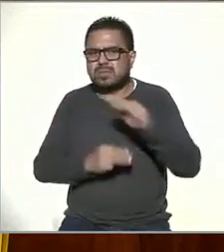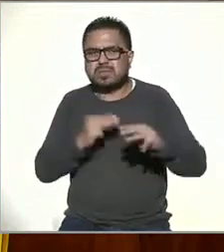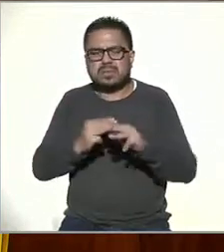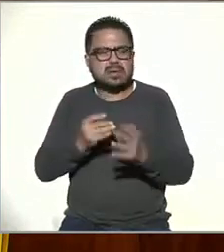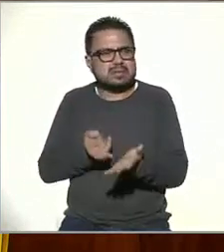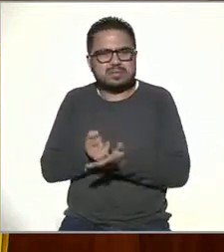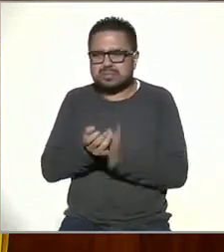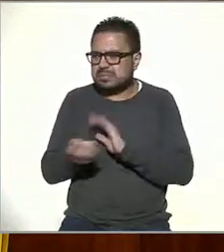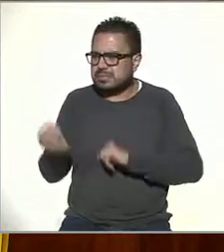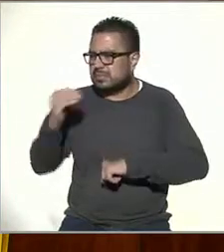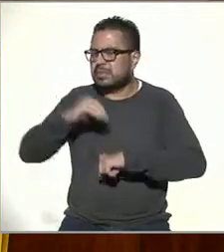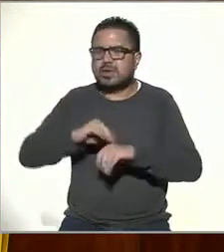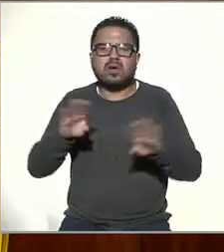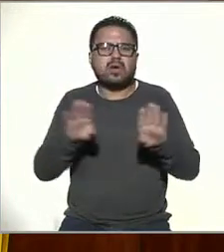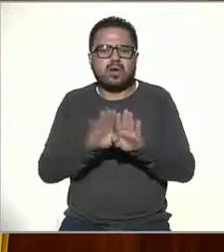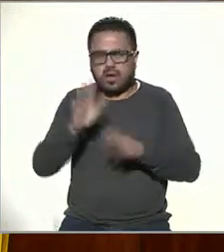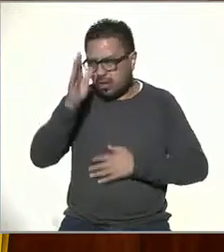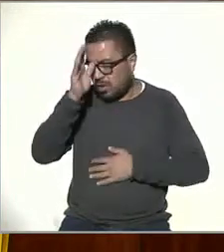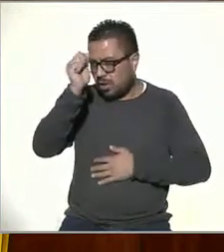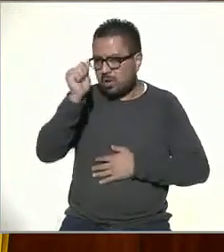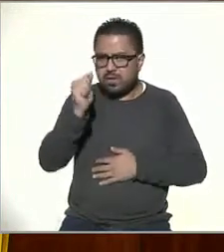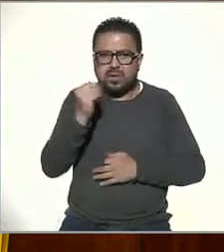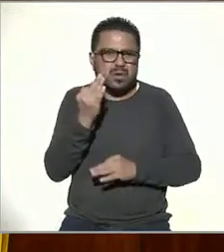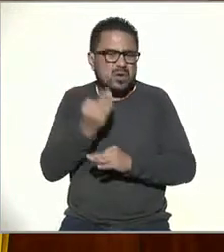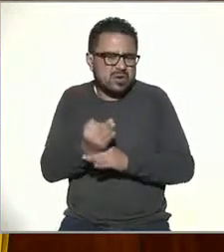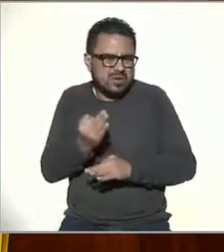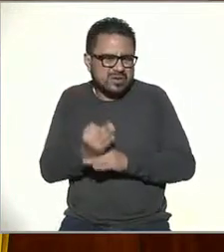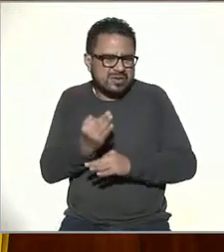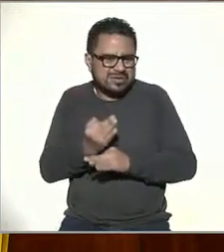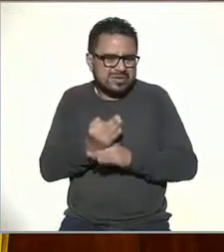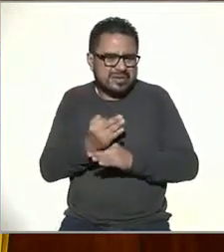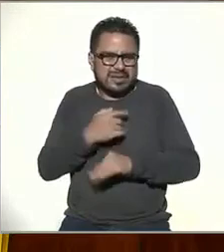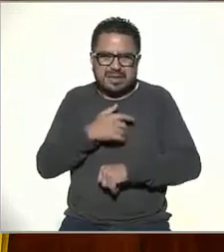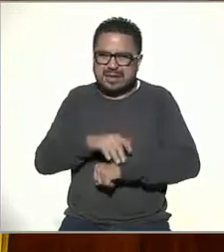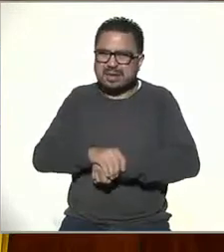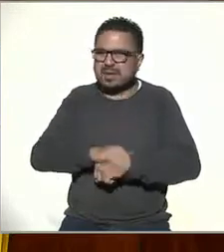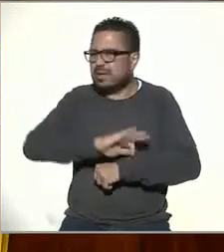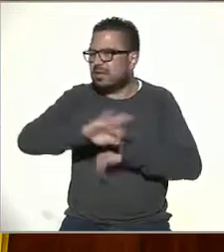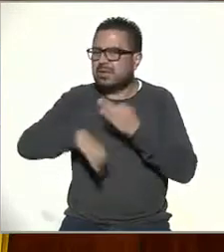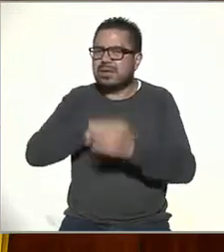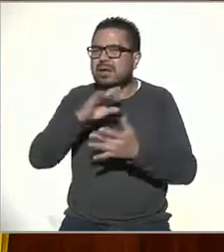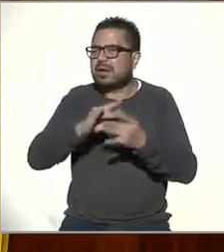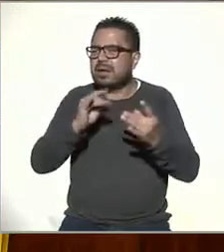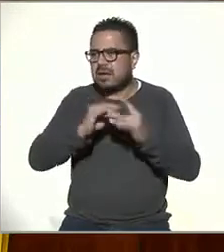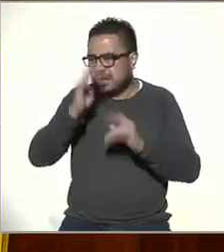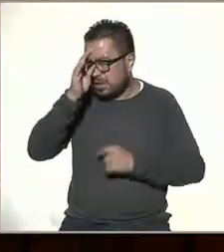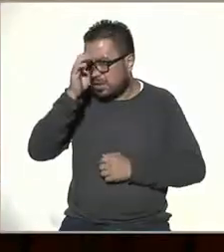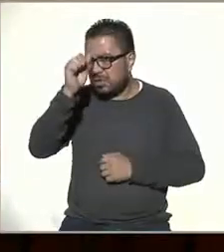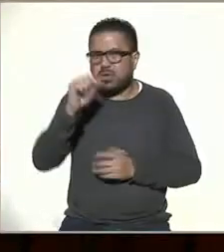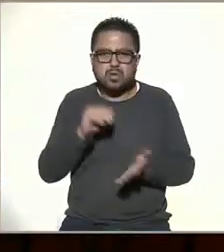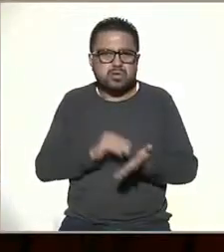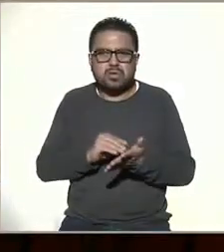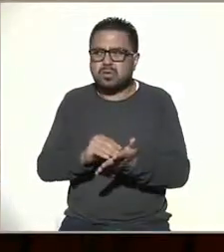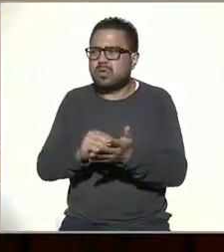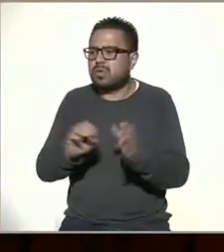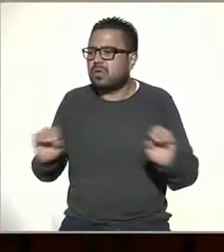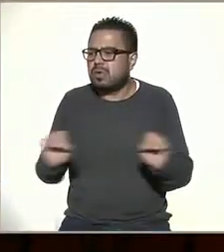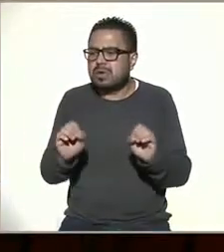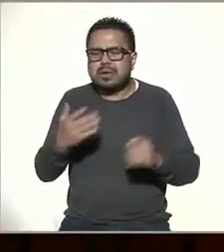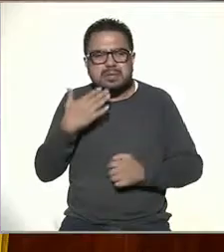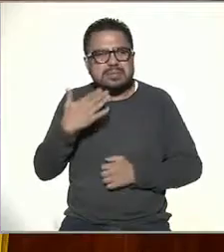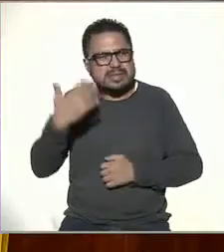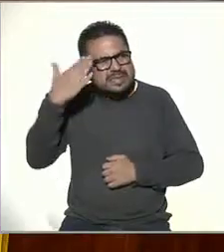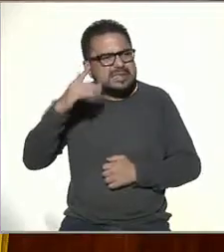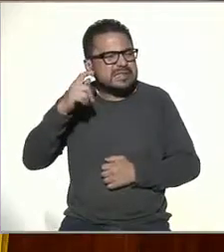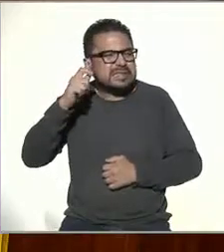a definir cómo medir ciertos conceptos. Ahorita nuestros amigos están hablando de conceptos que todavía no los sabemos bien a bien cómo